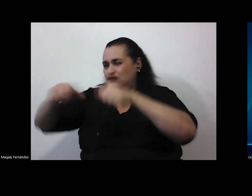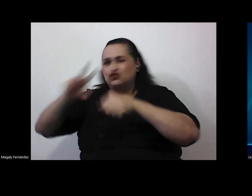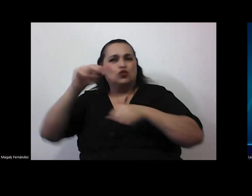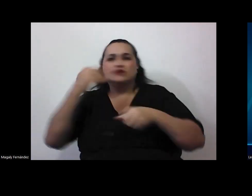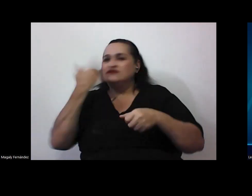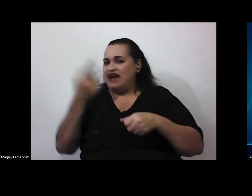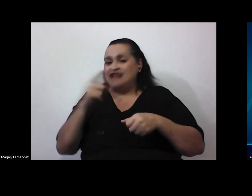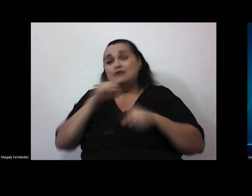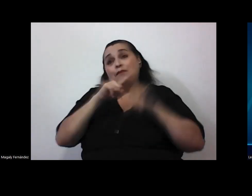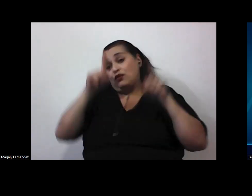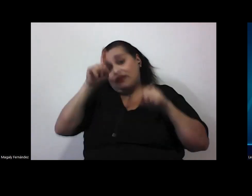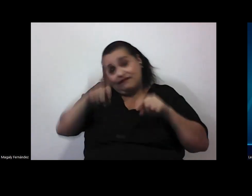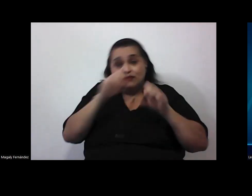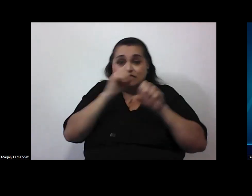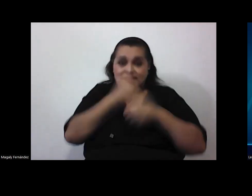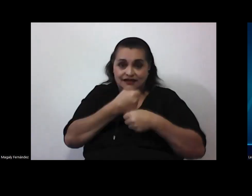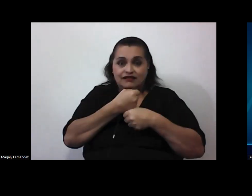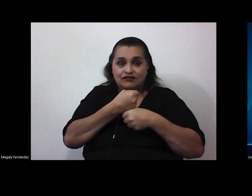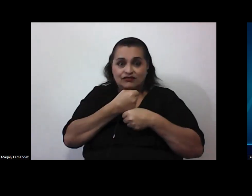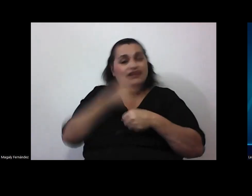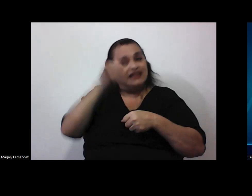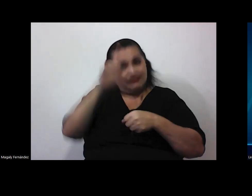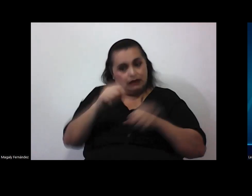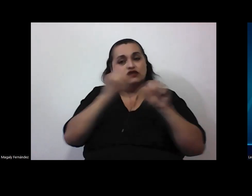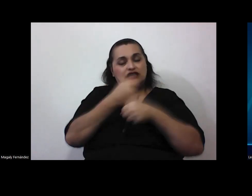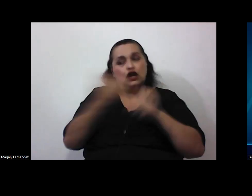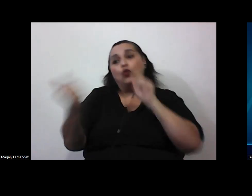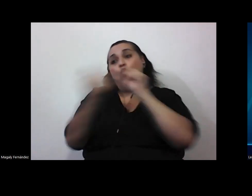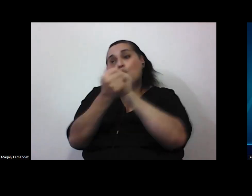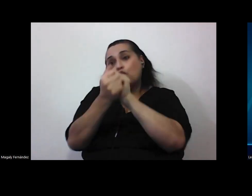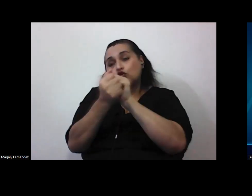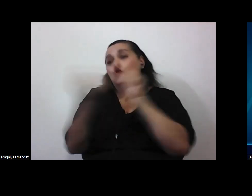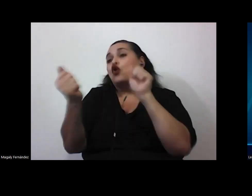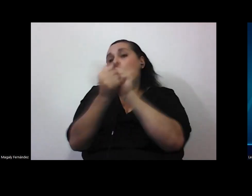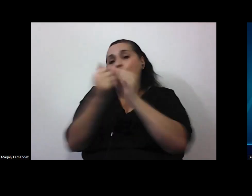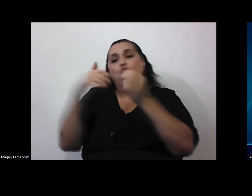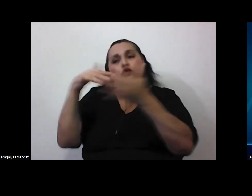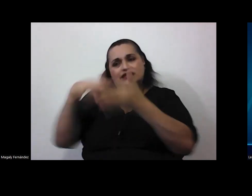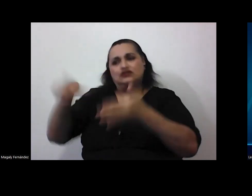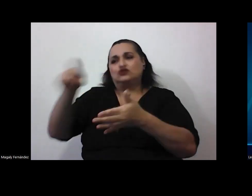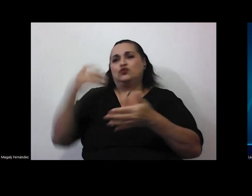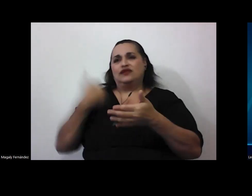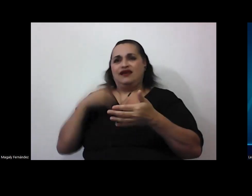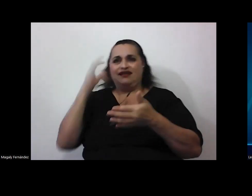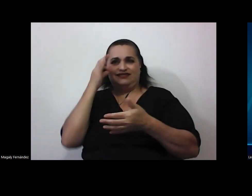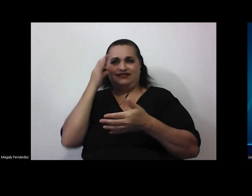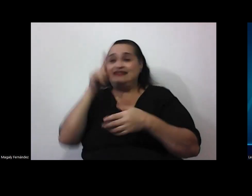no nos queda otra y tenemos que hacerlo junto con nuestros y nuestras estudiantes pero no queda otra